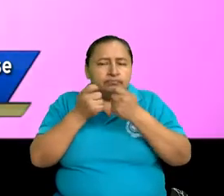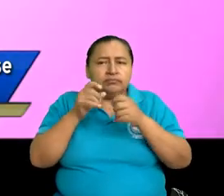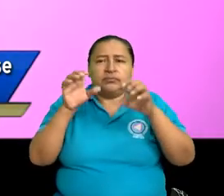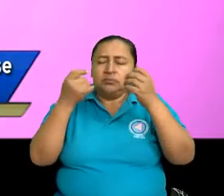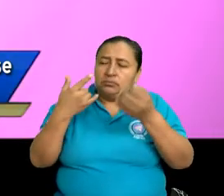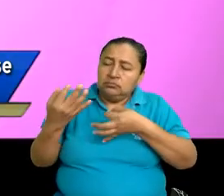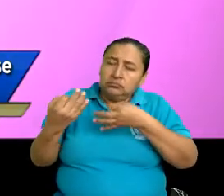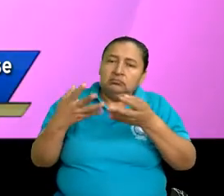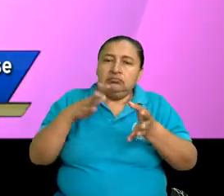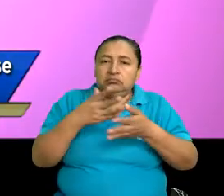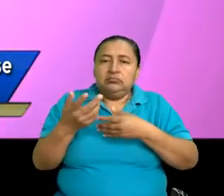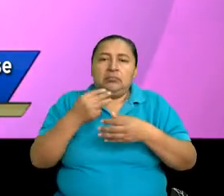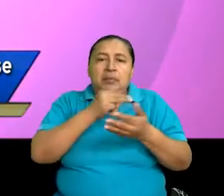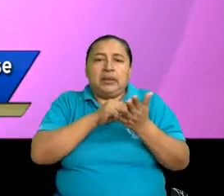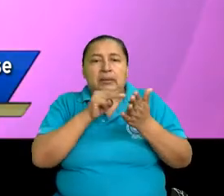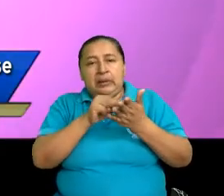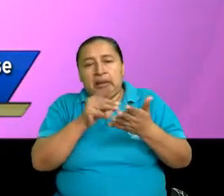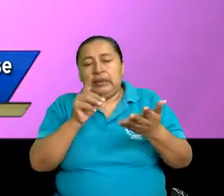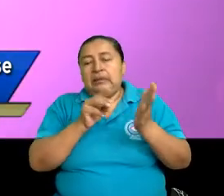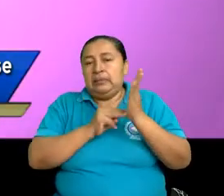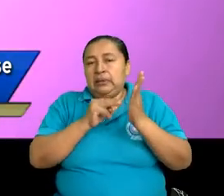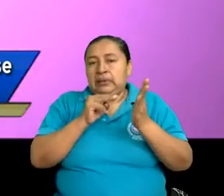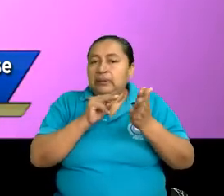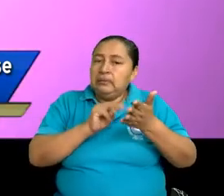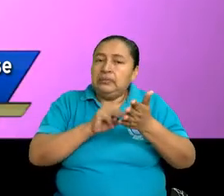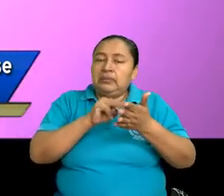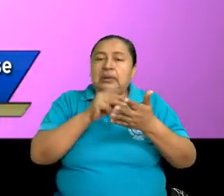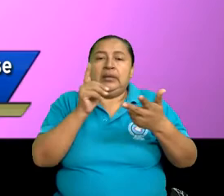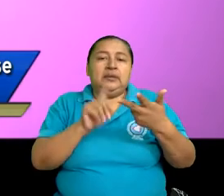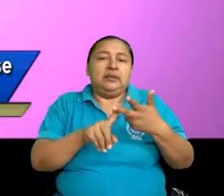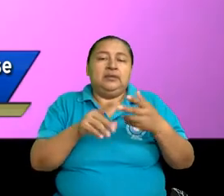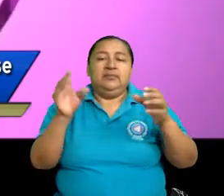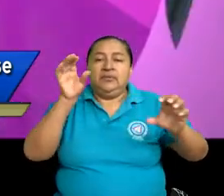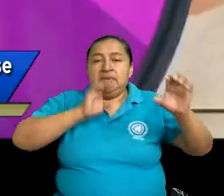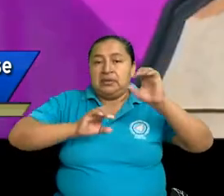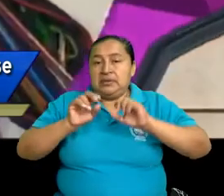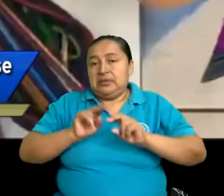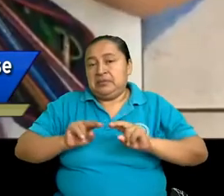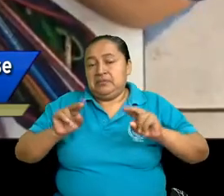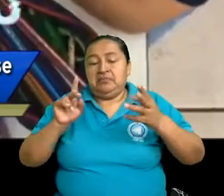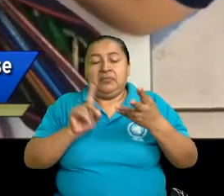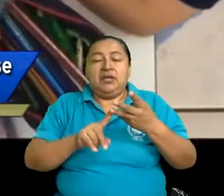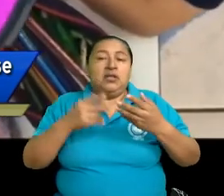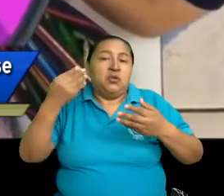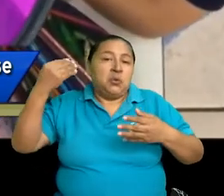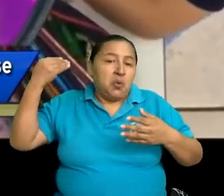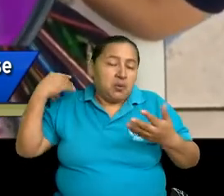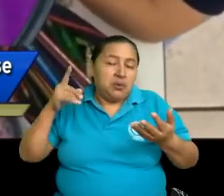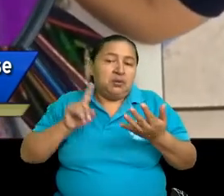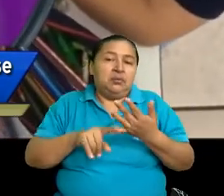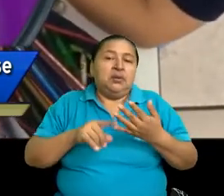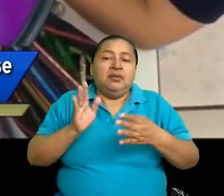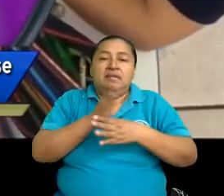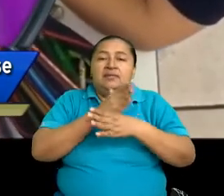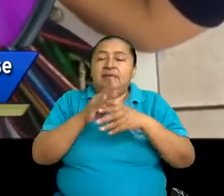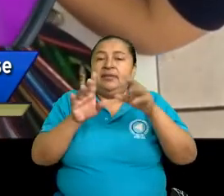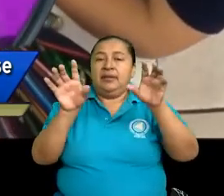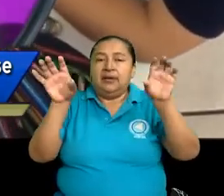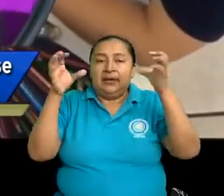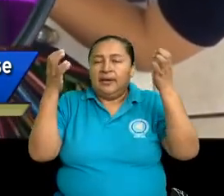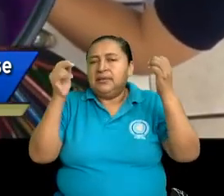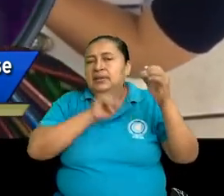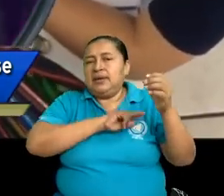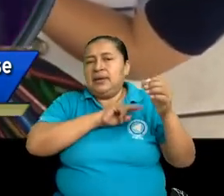de matemática, las clases de ciencias naturales, de historia, las distintas materias que se dan en los